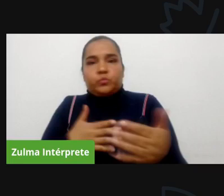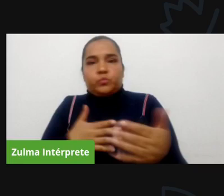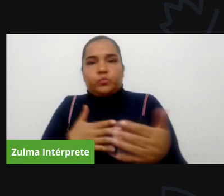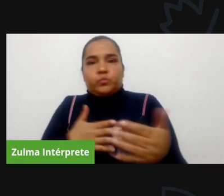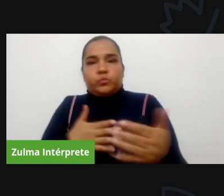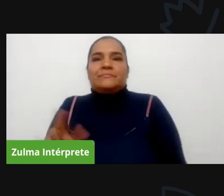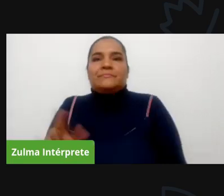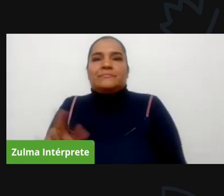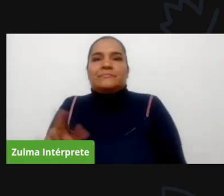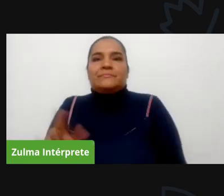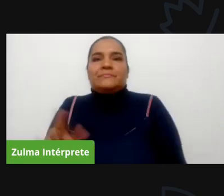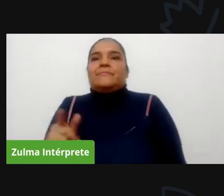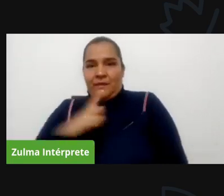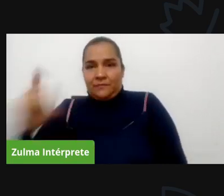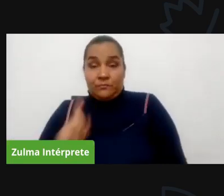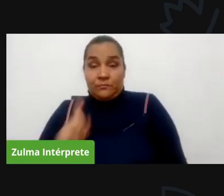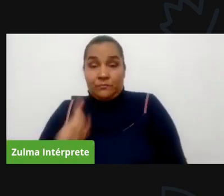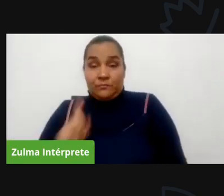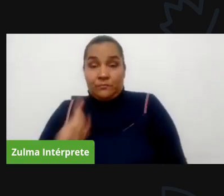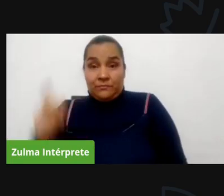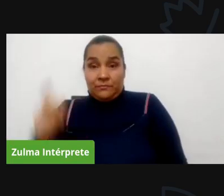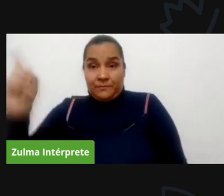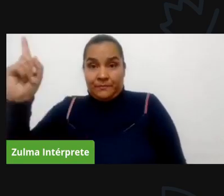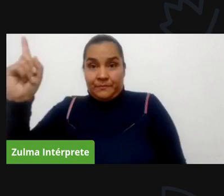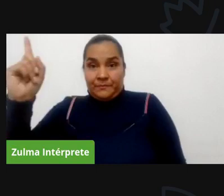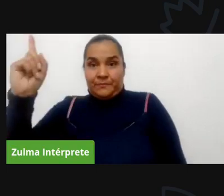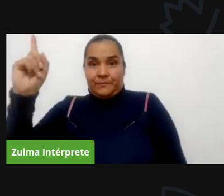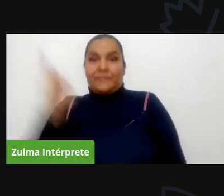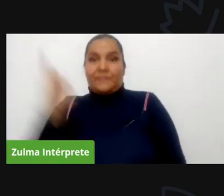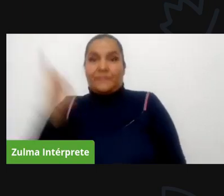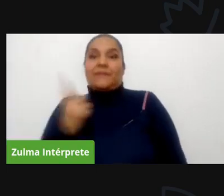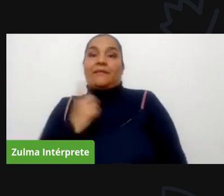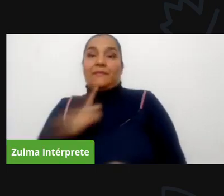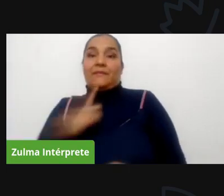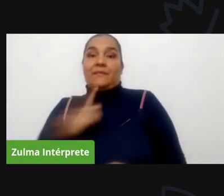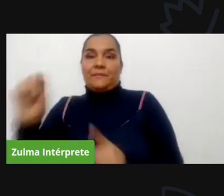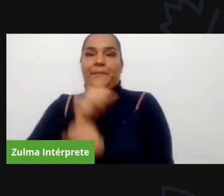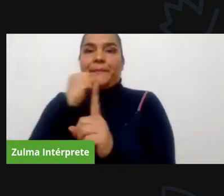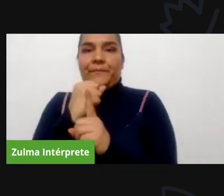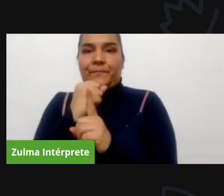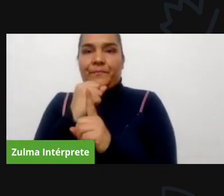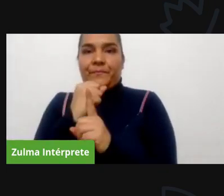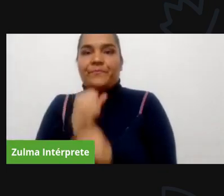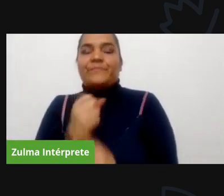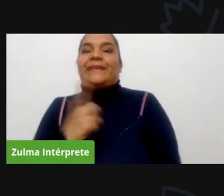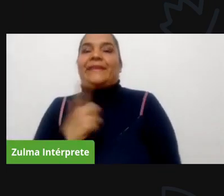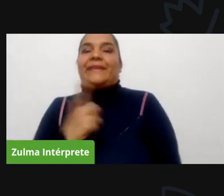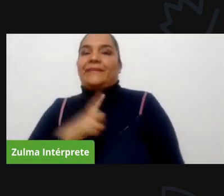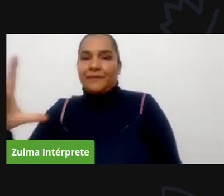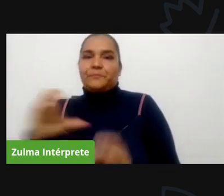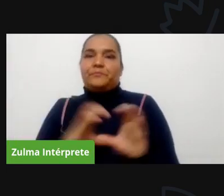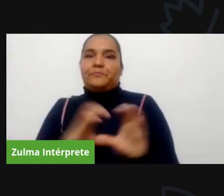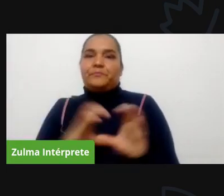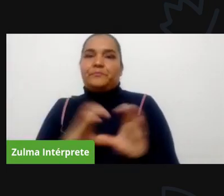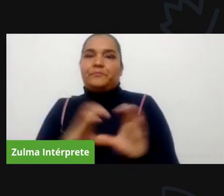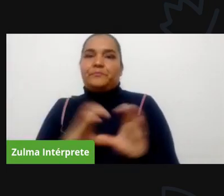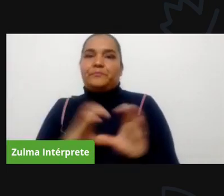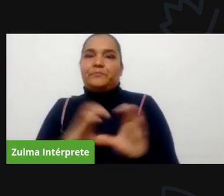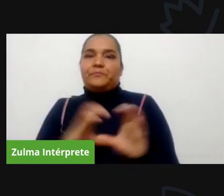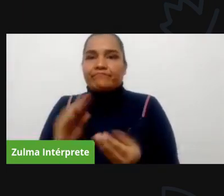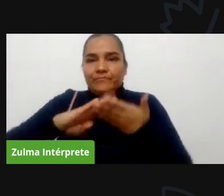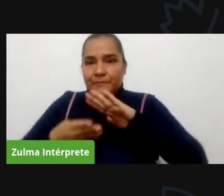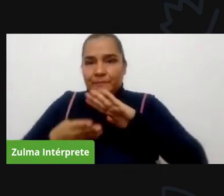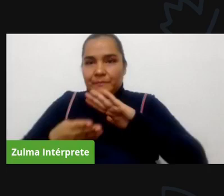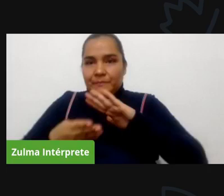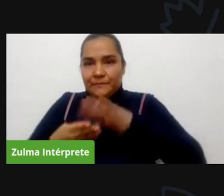los líderes comunales son aquellos que están y hacen presencia en todas nuestras regiones en todas